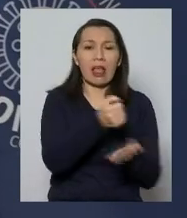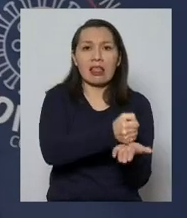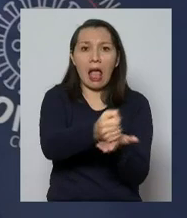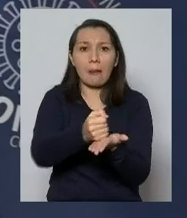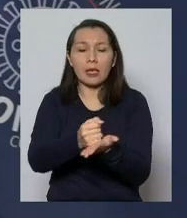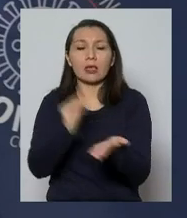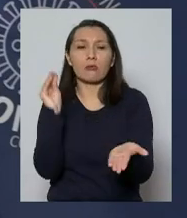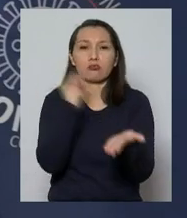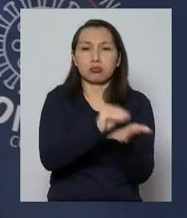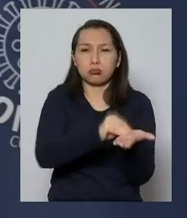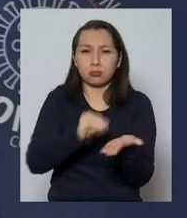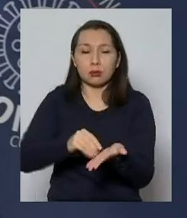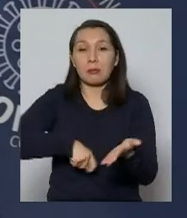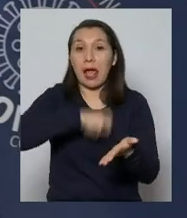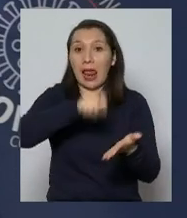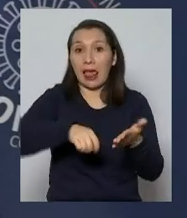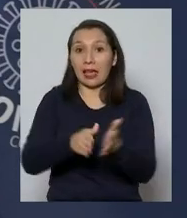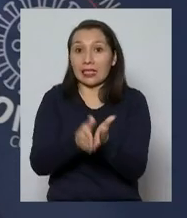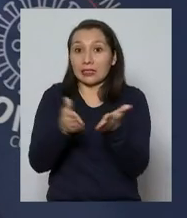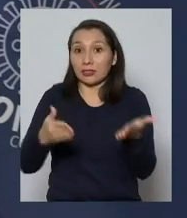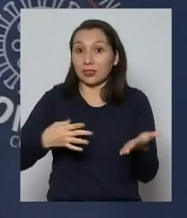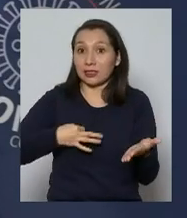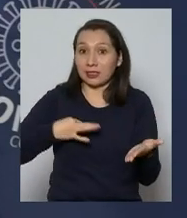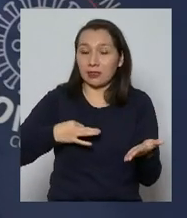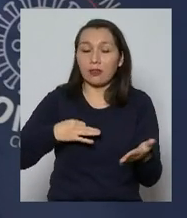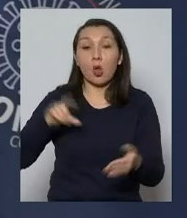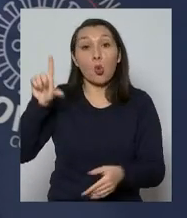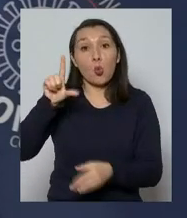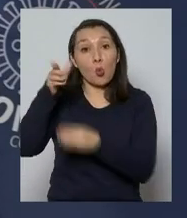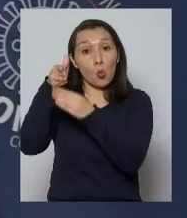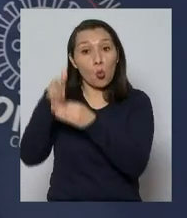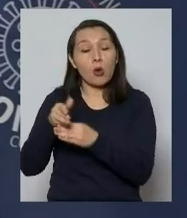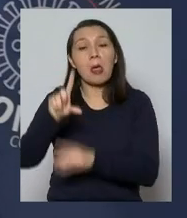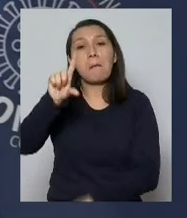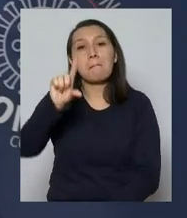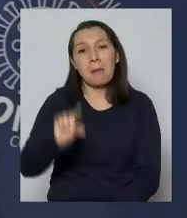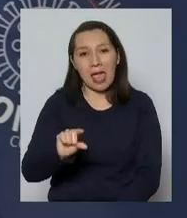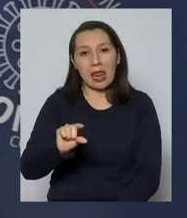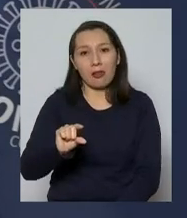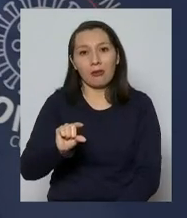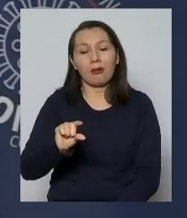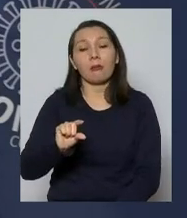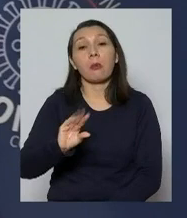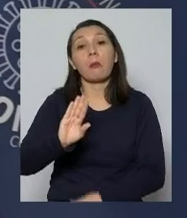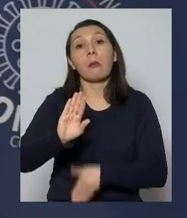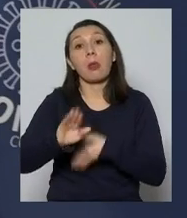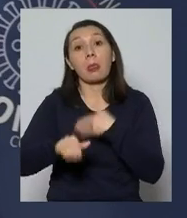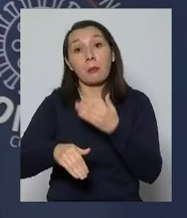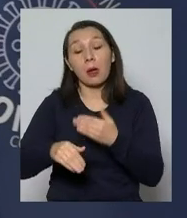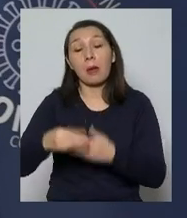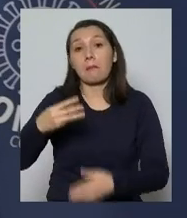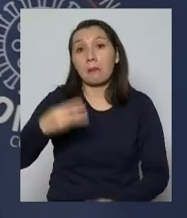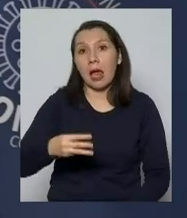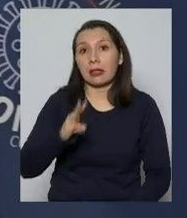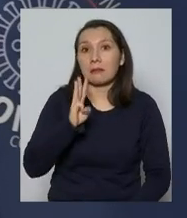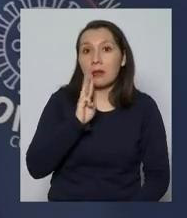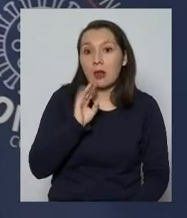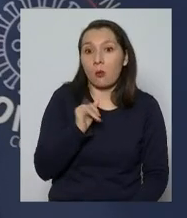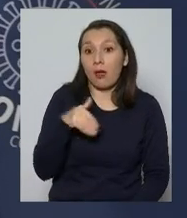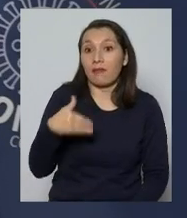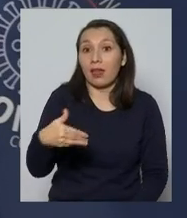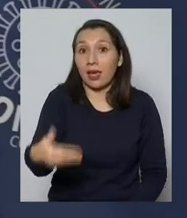inscripción en el registro civil cada día lunes tengamos una disminución de los casos y los días siguientes